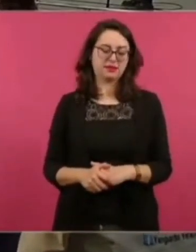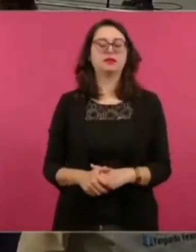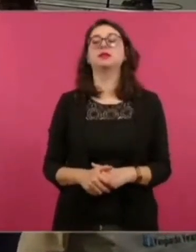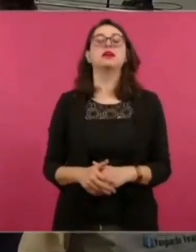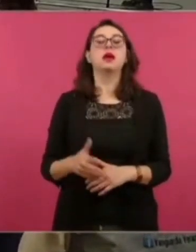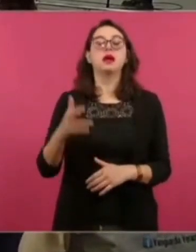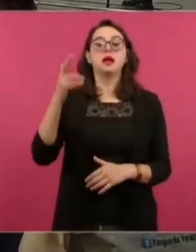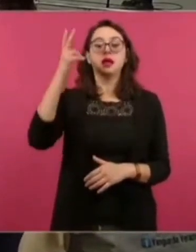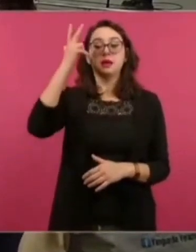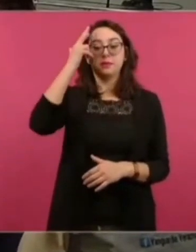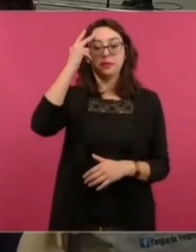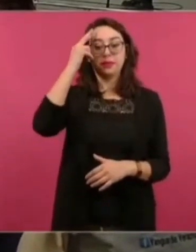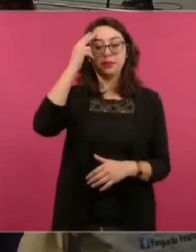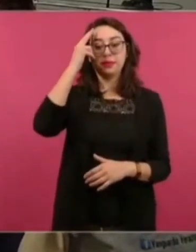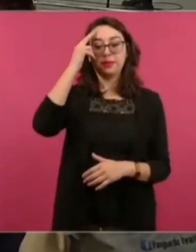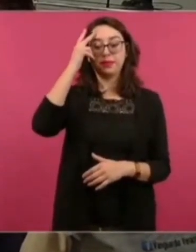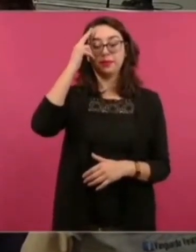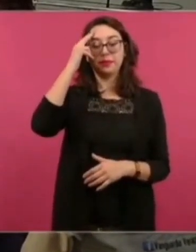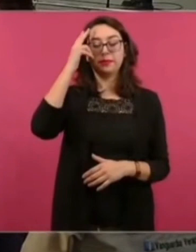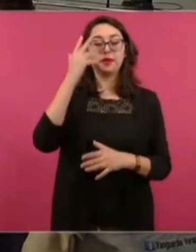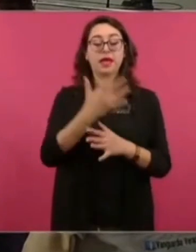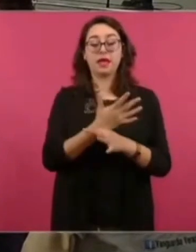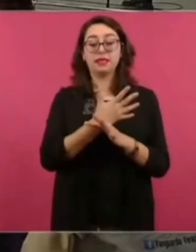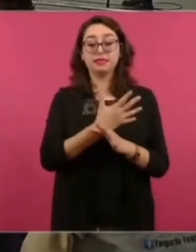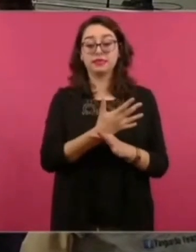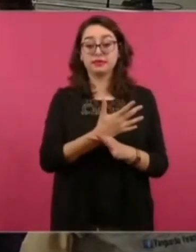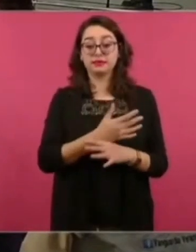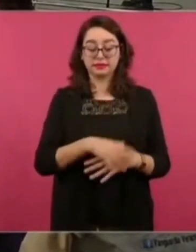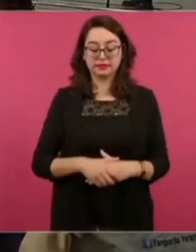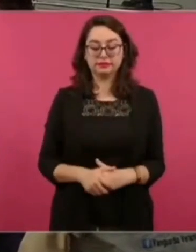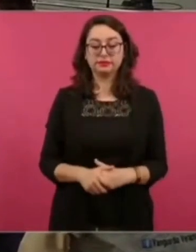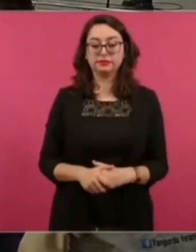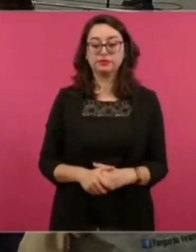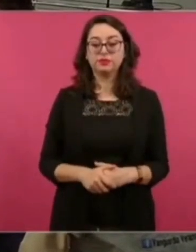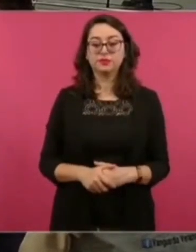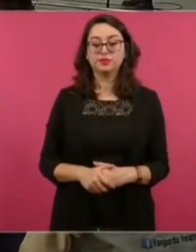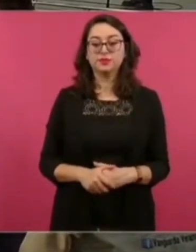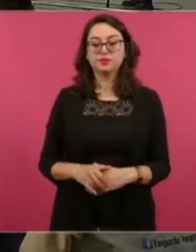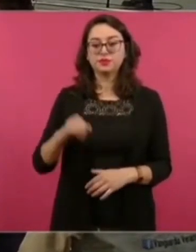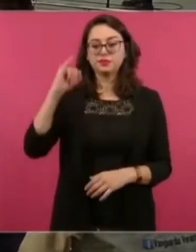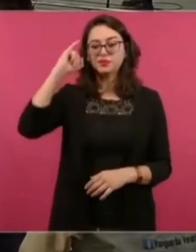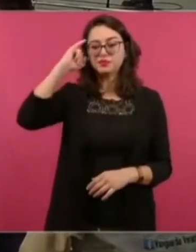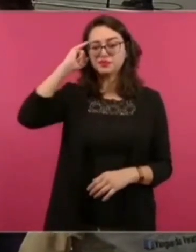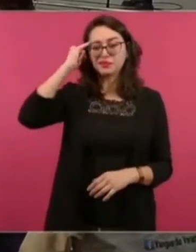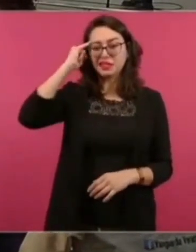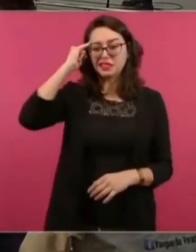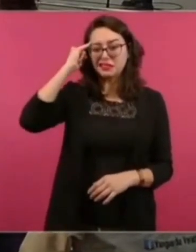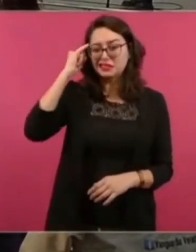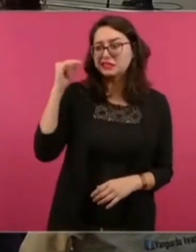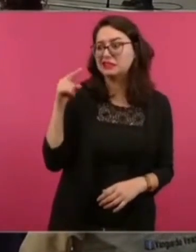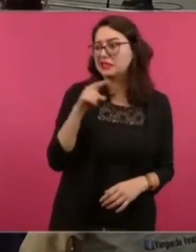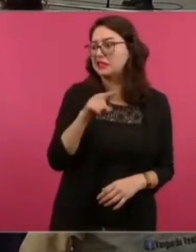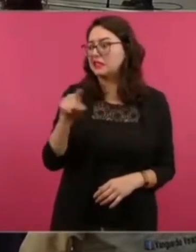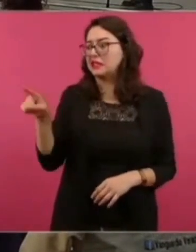Que los indígenas se habían adueñado